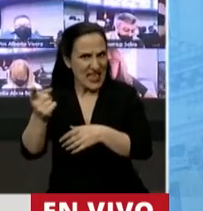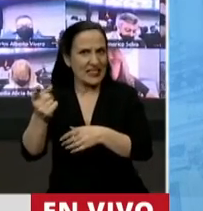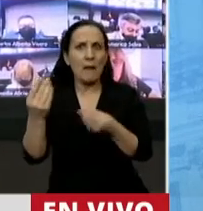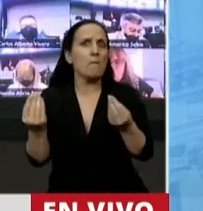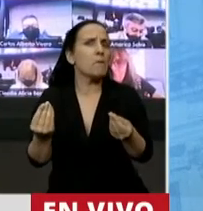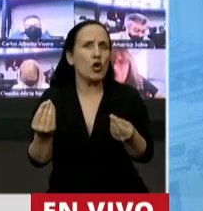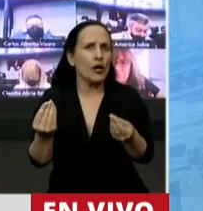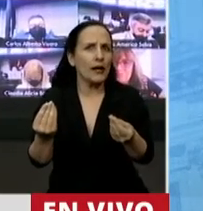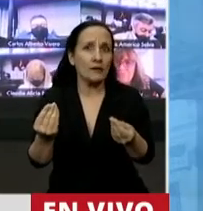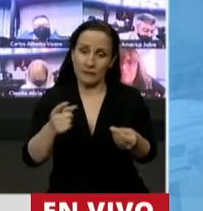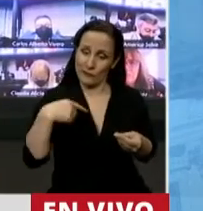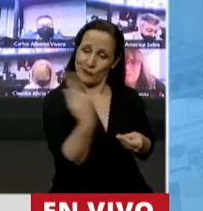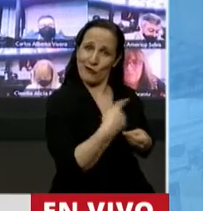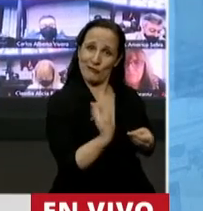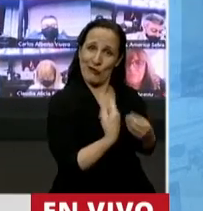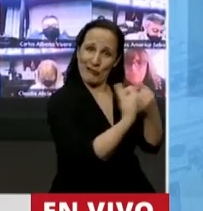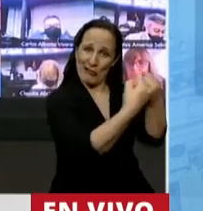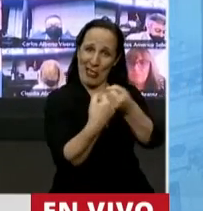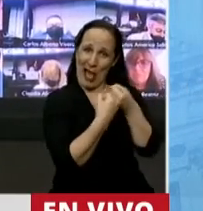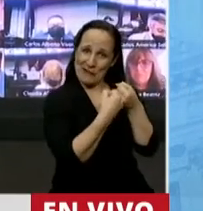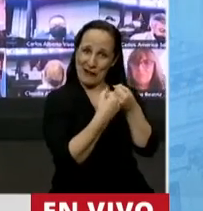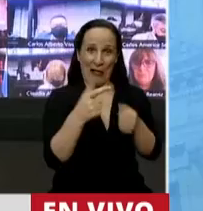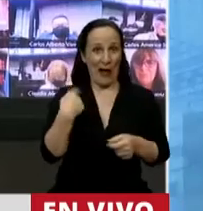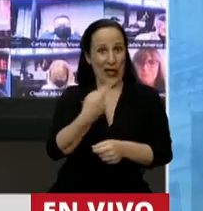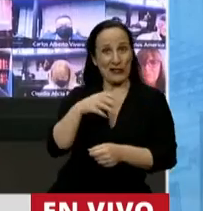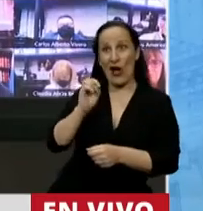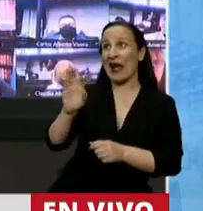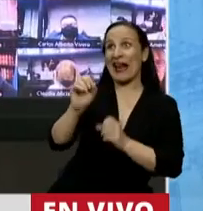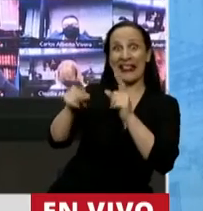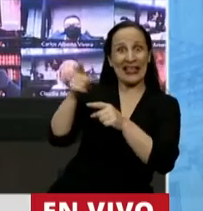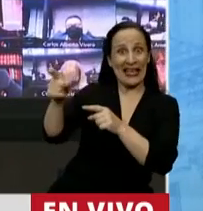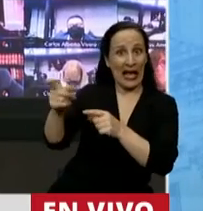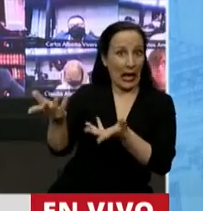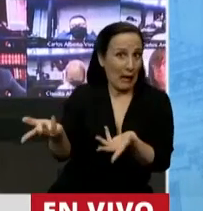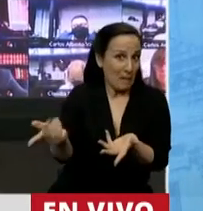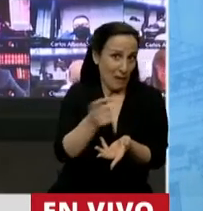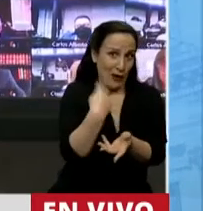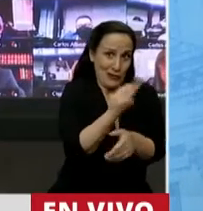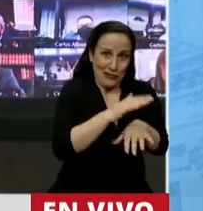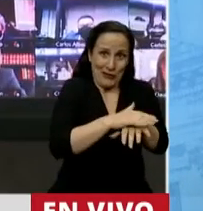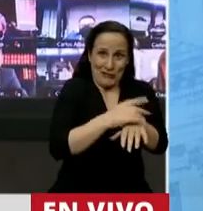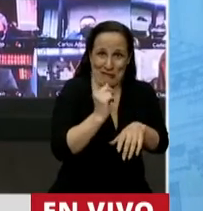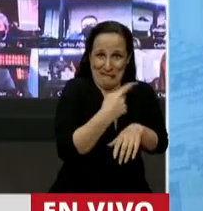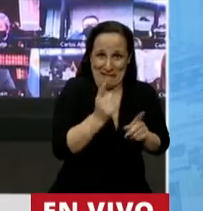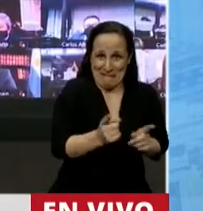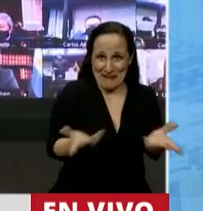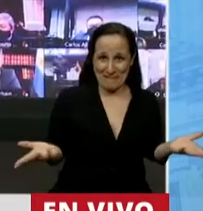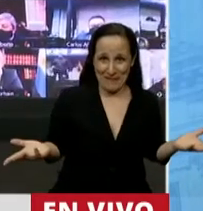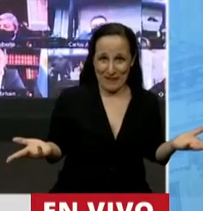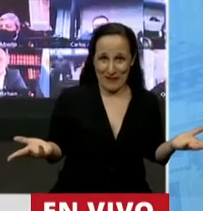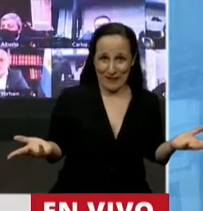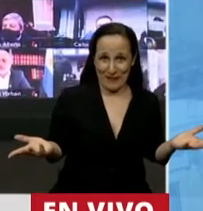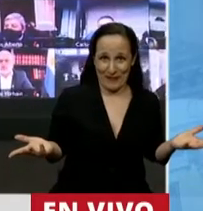porque nosotros nos ponemos de acuerdo. Cuando criticamos al presidente de la Cámara, en algún lugar también nos estamos criticando a nosotros mismos.